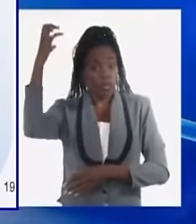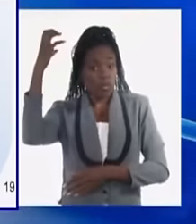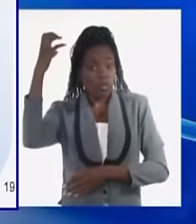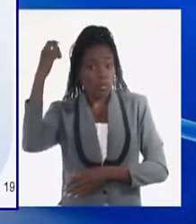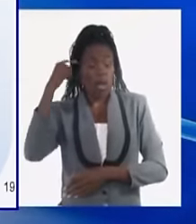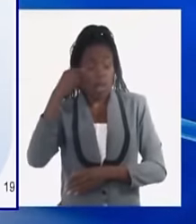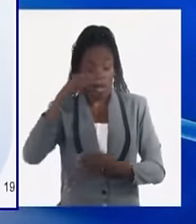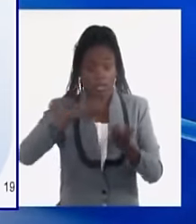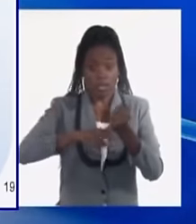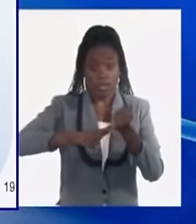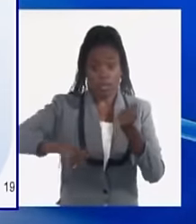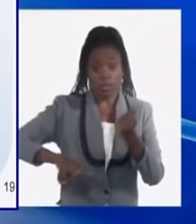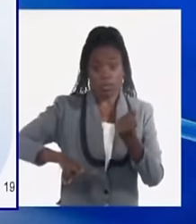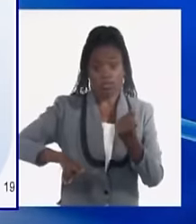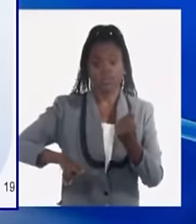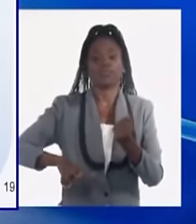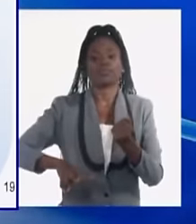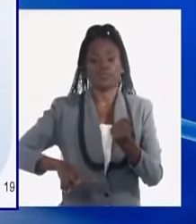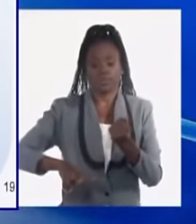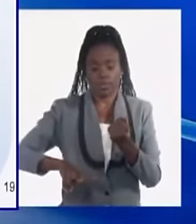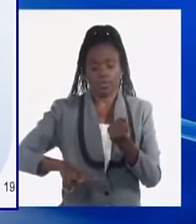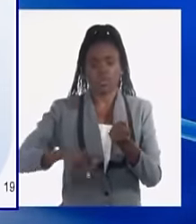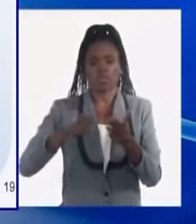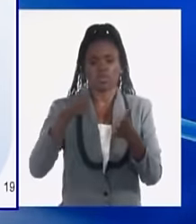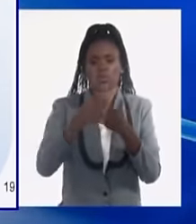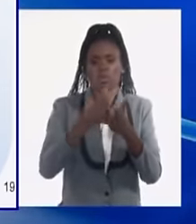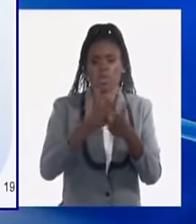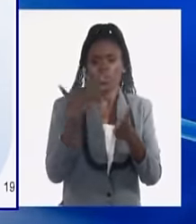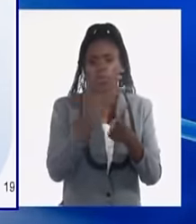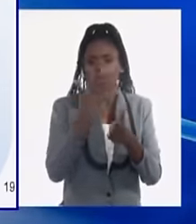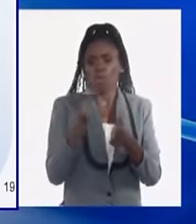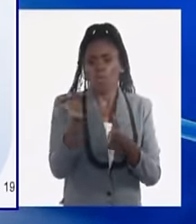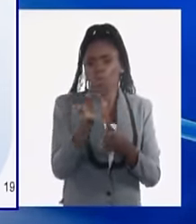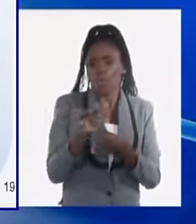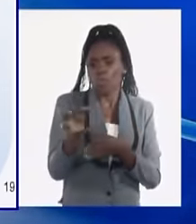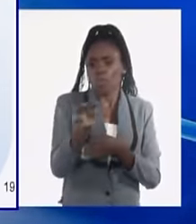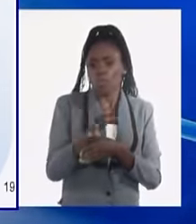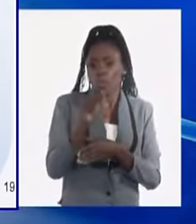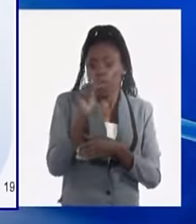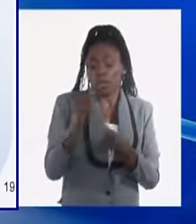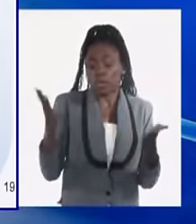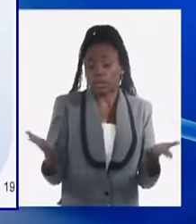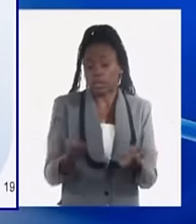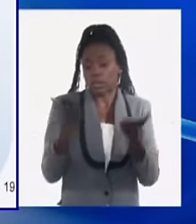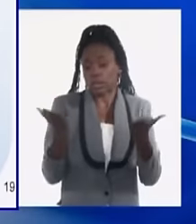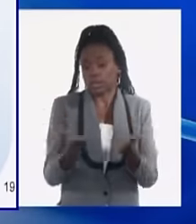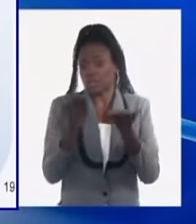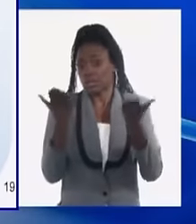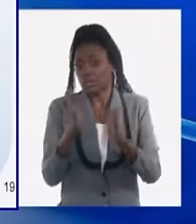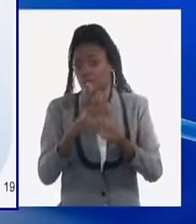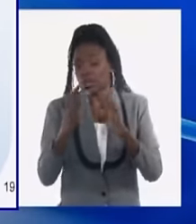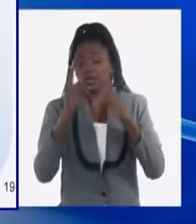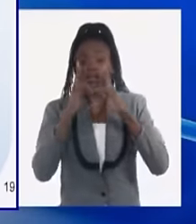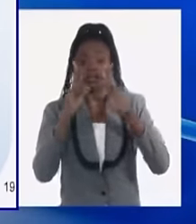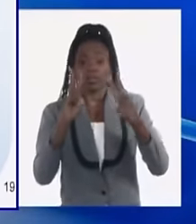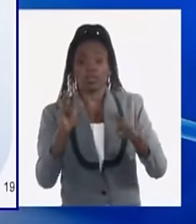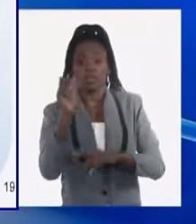la provincia y con impacto, por supuesto, en el municipio donde se desarrolla la vida